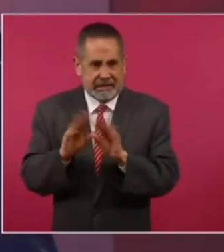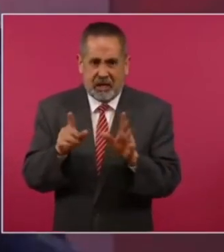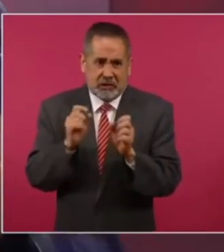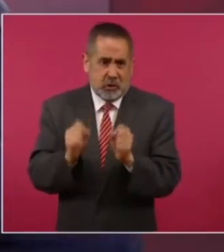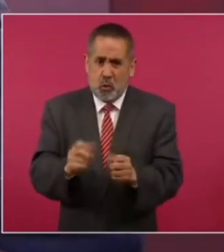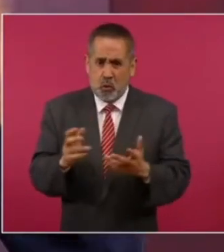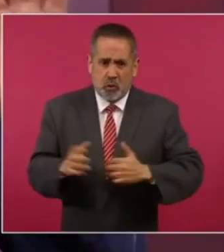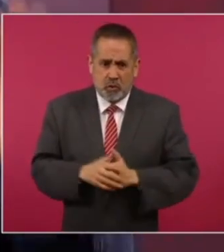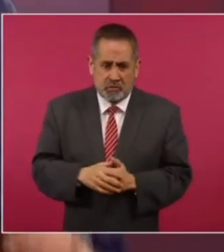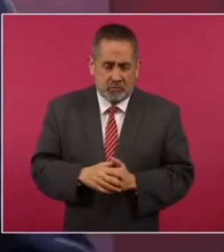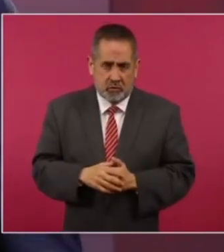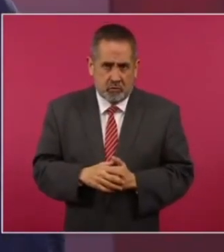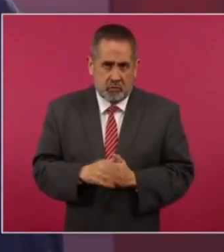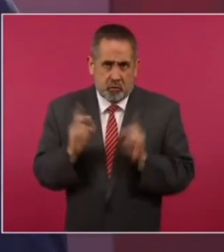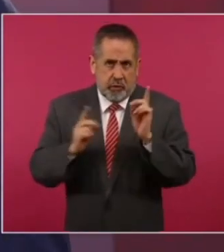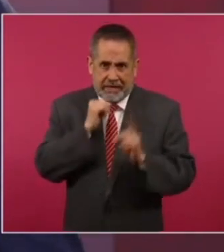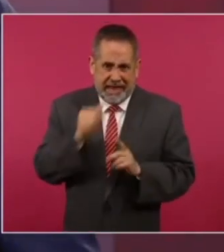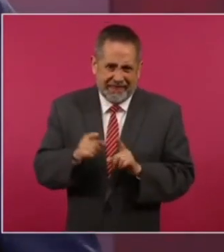de eso no hay duda